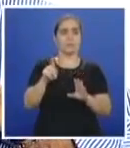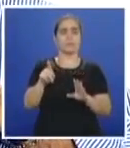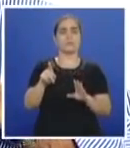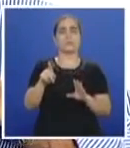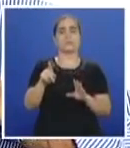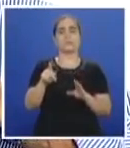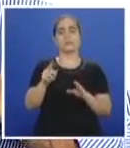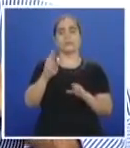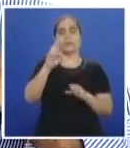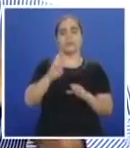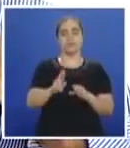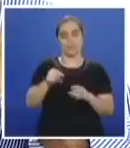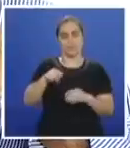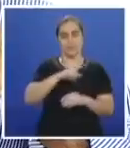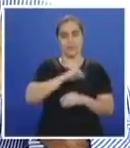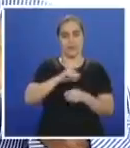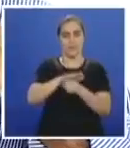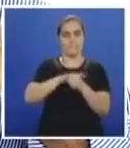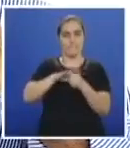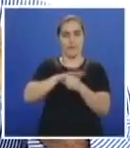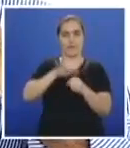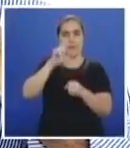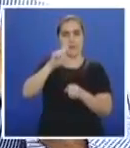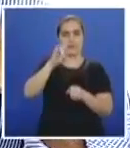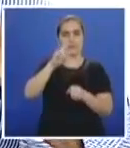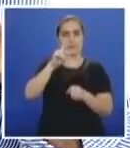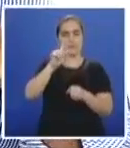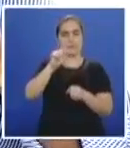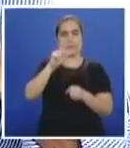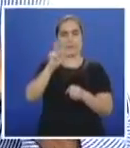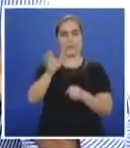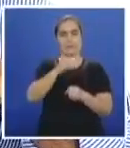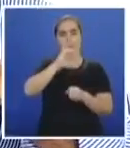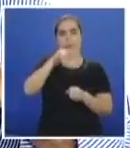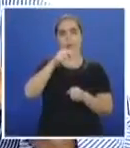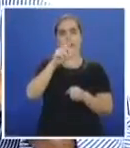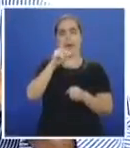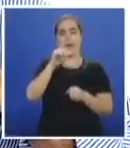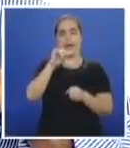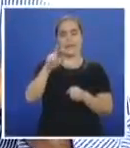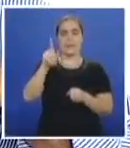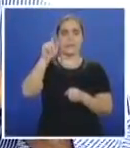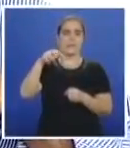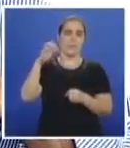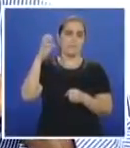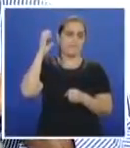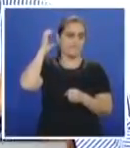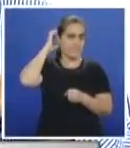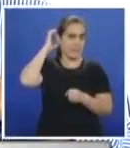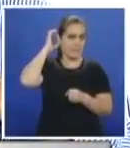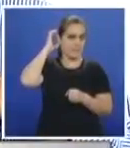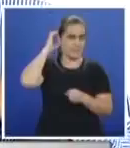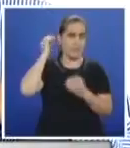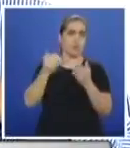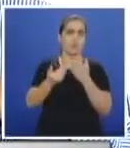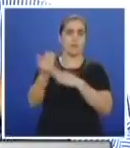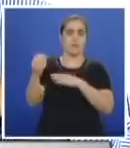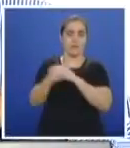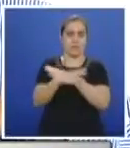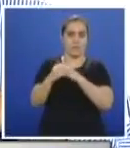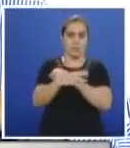de Ciudad Jardín y de Pance. Este par vial inicia a partir de la